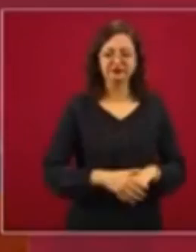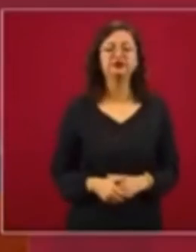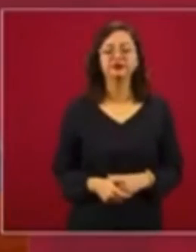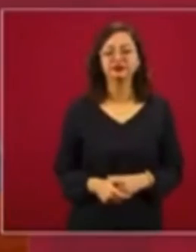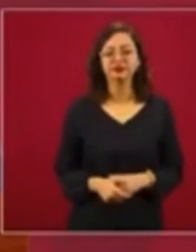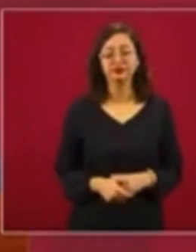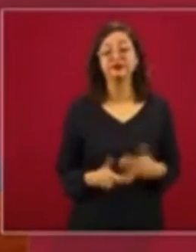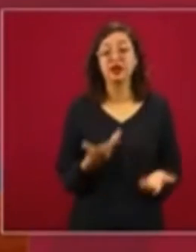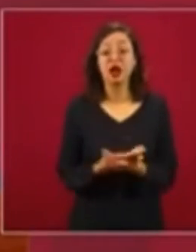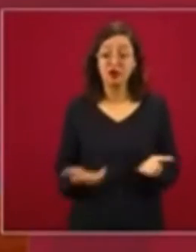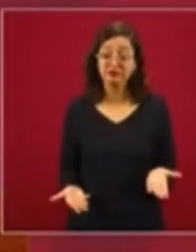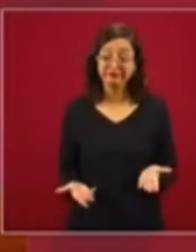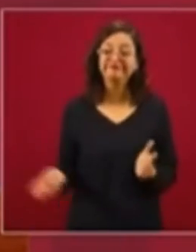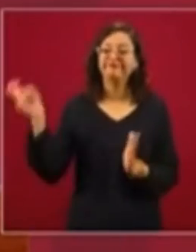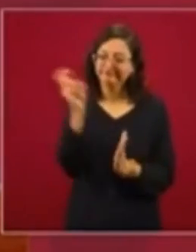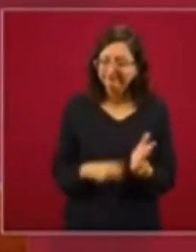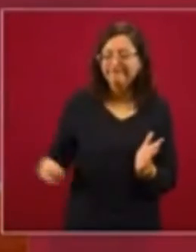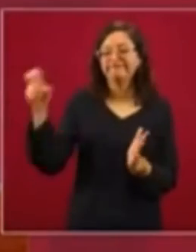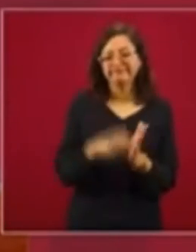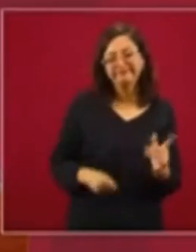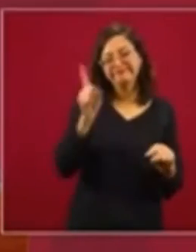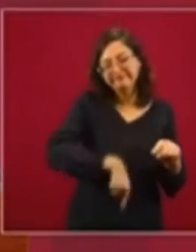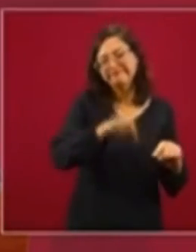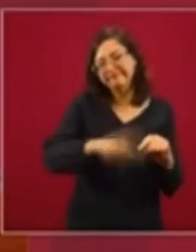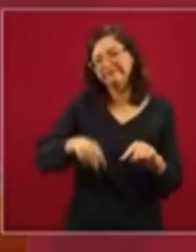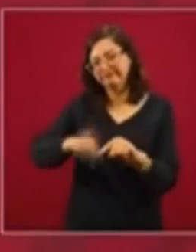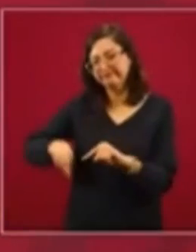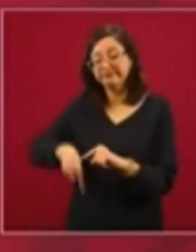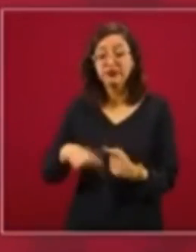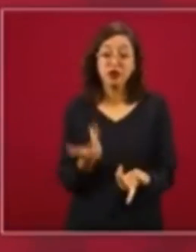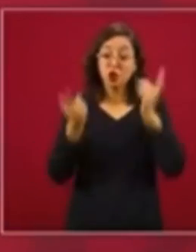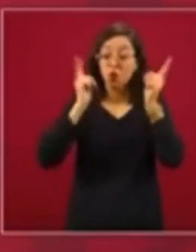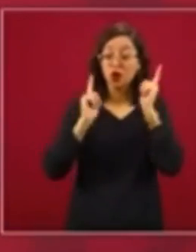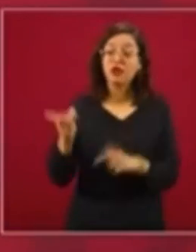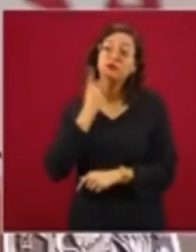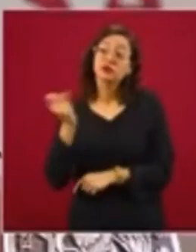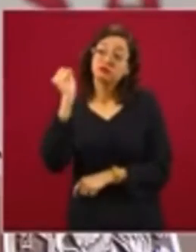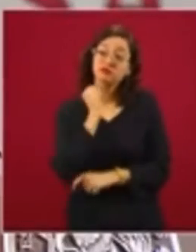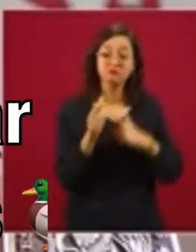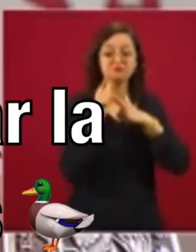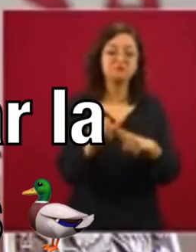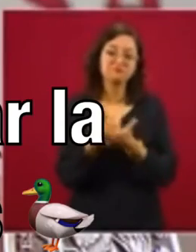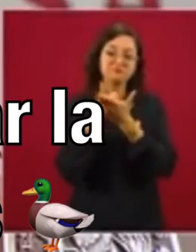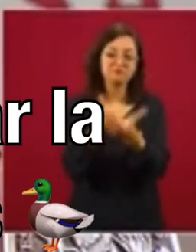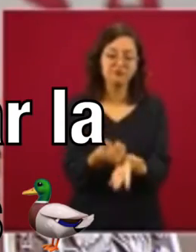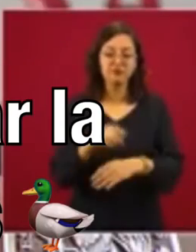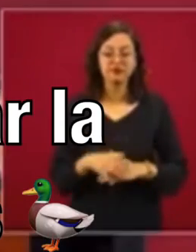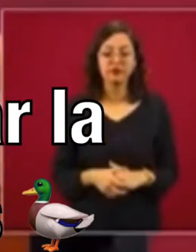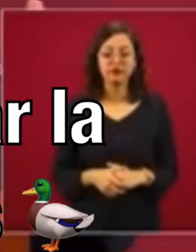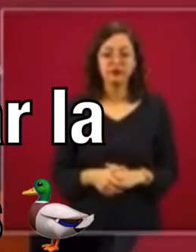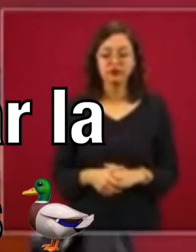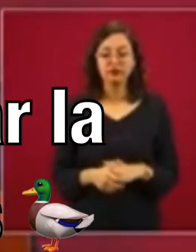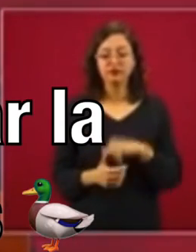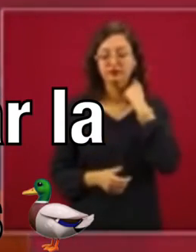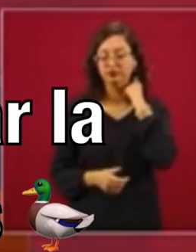y eso es lo que queremos corregir. Y ojalá los legisladores nos sigan ayudando. Tenemos ahí